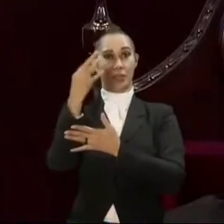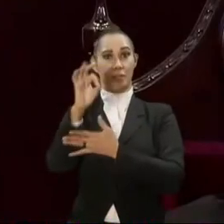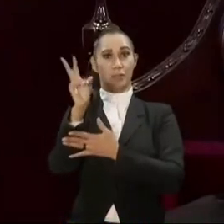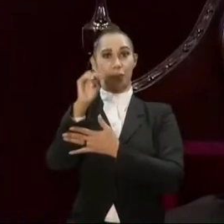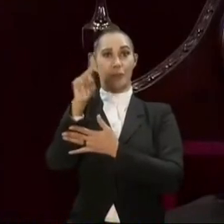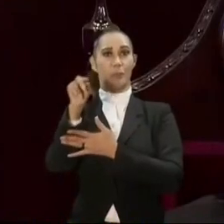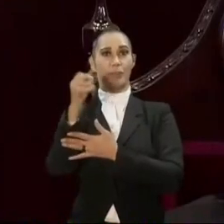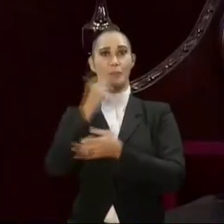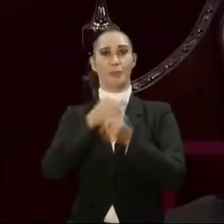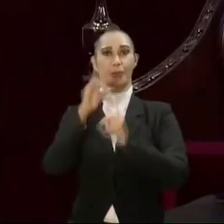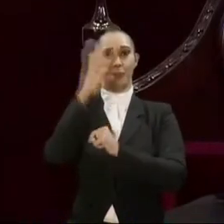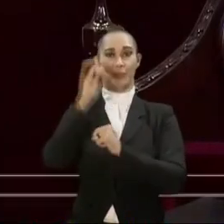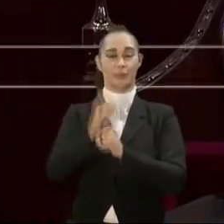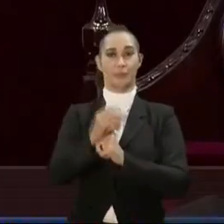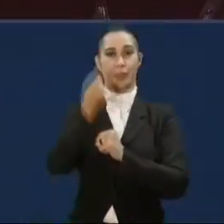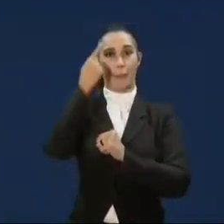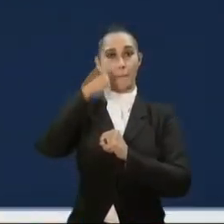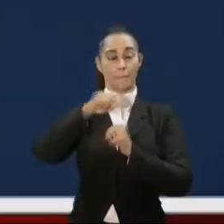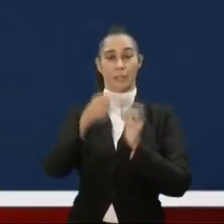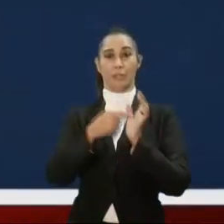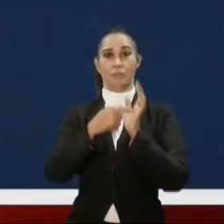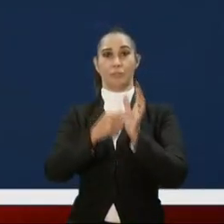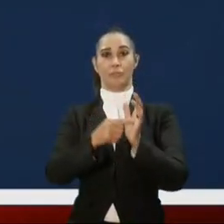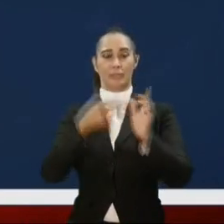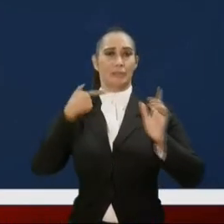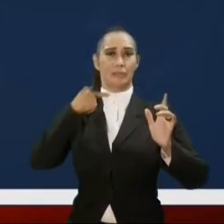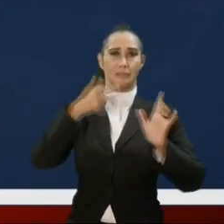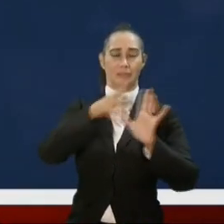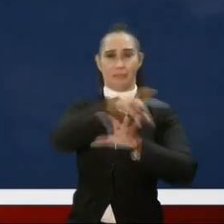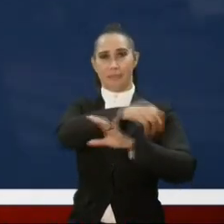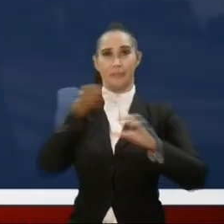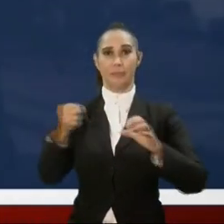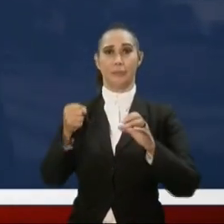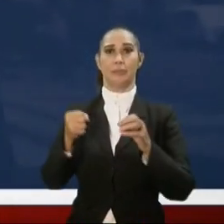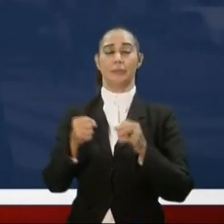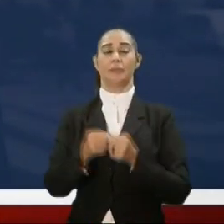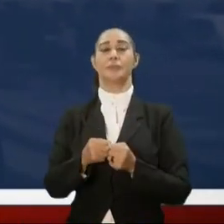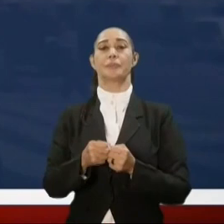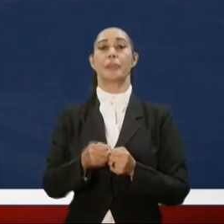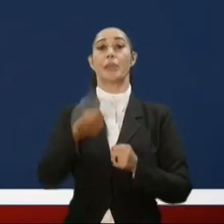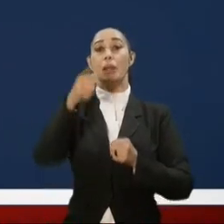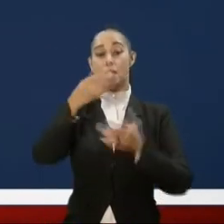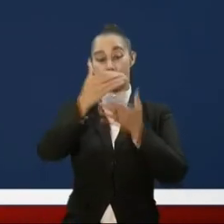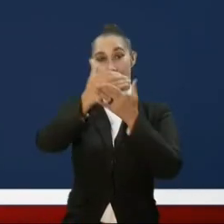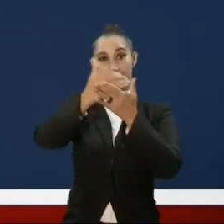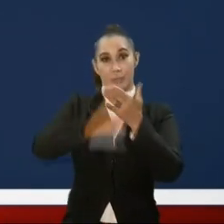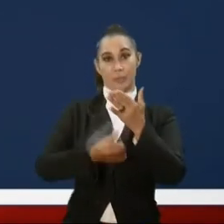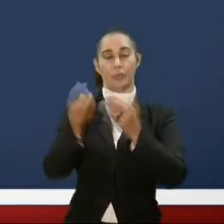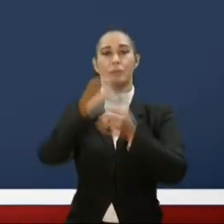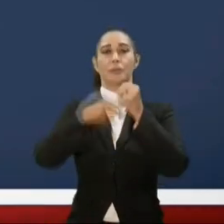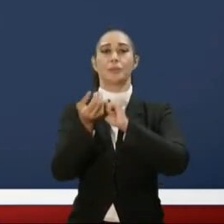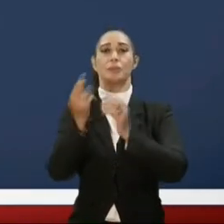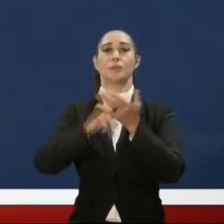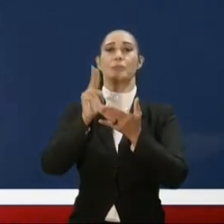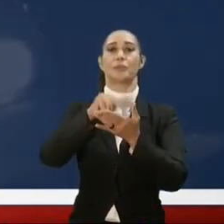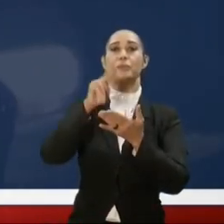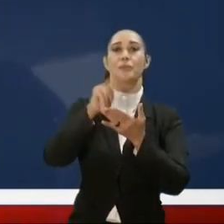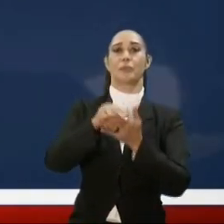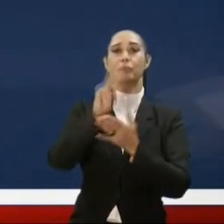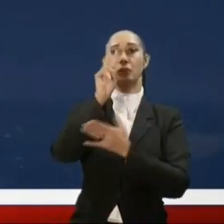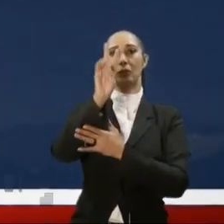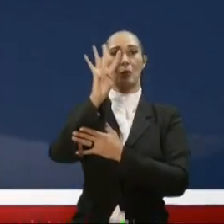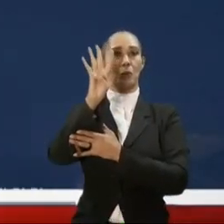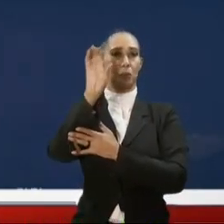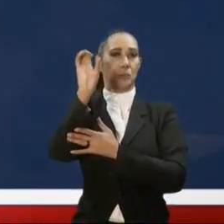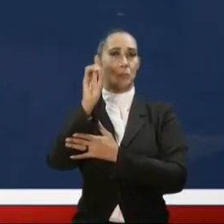% respectivamente. Pero en los referentes a asaltos, arrebatos, hurtos y roturas, la disminución del 2021 es de un